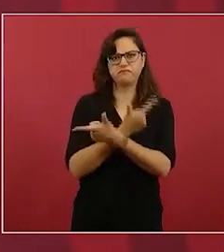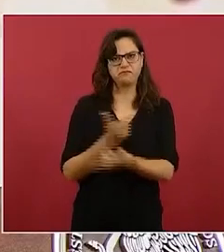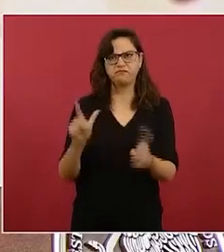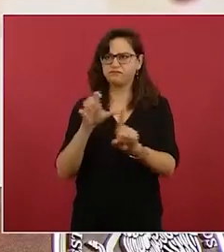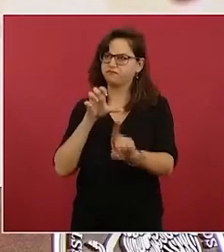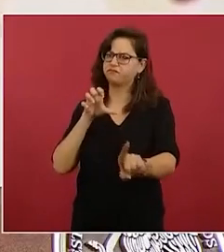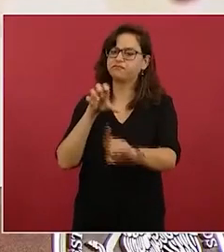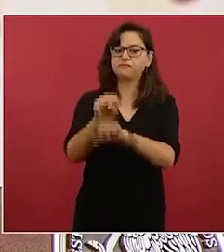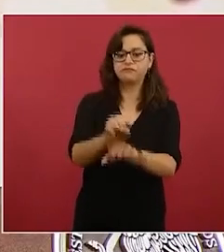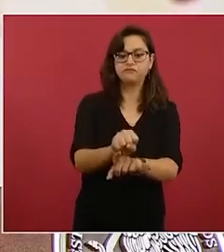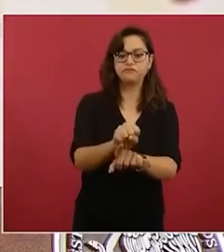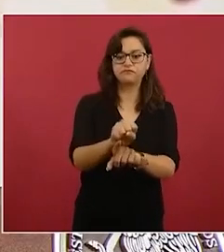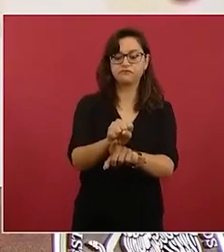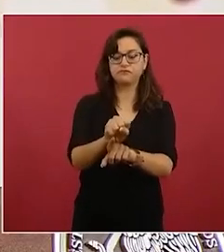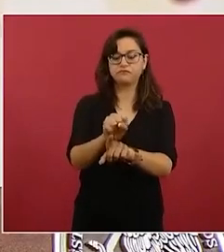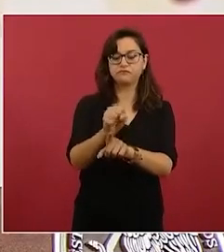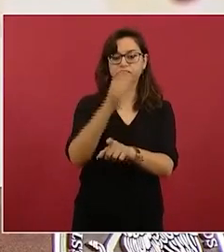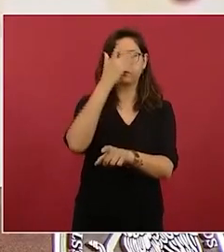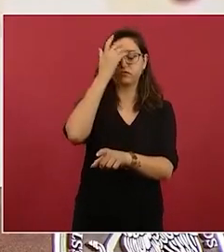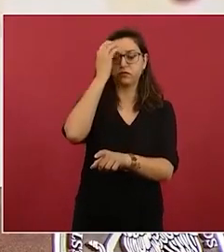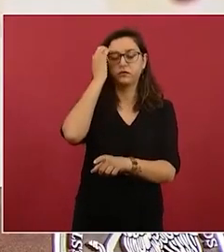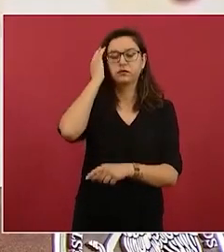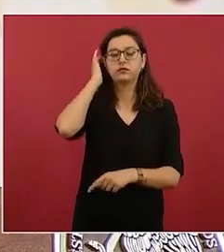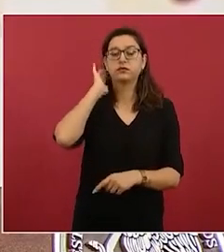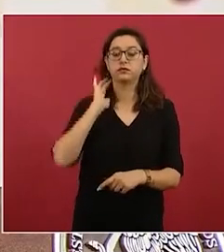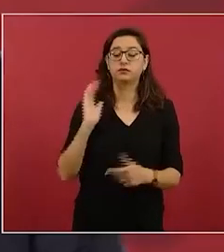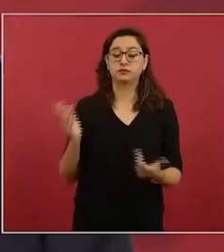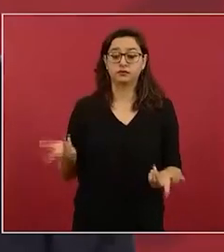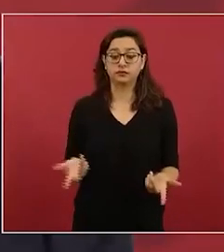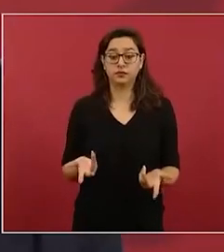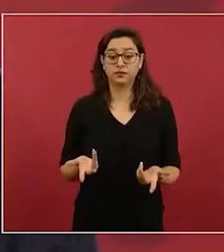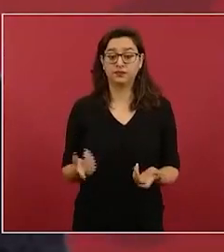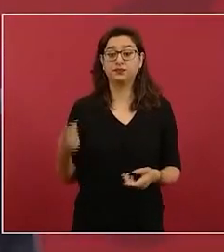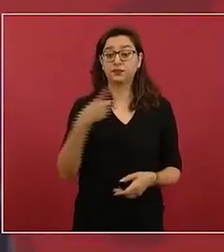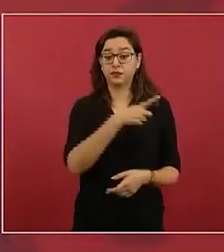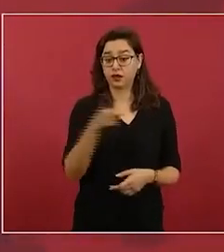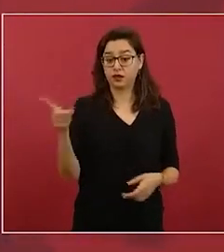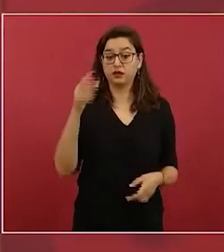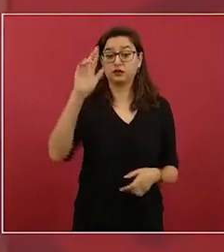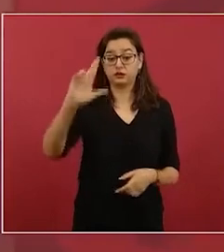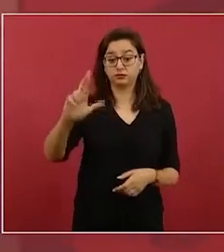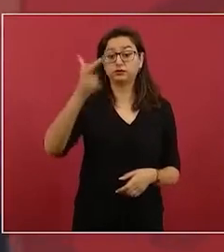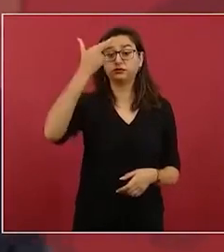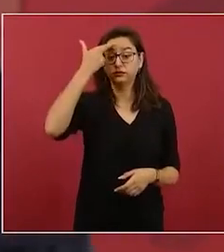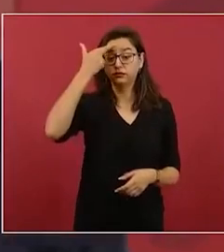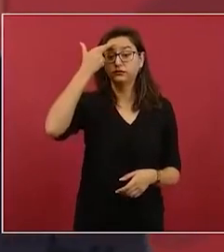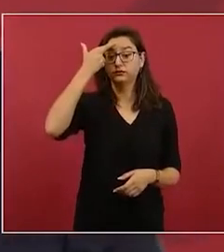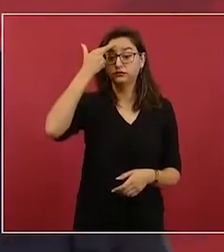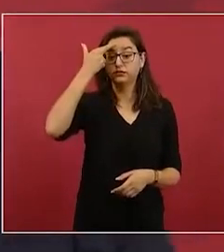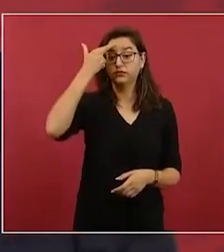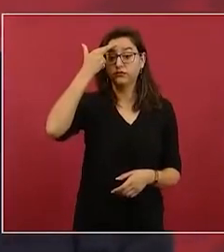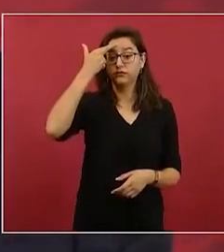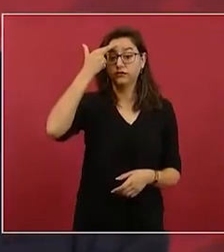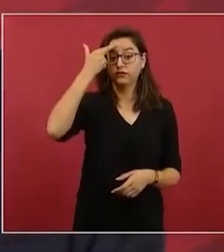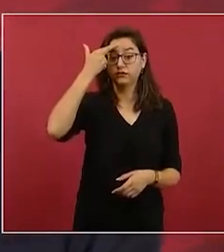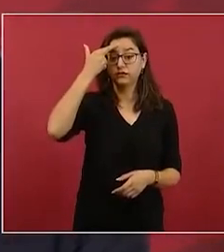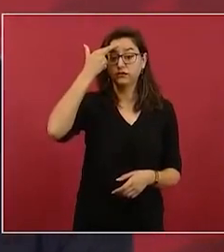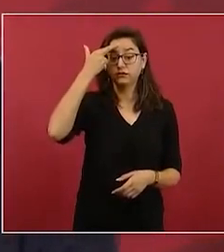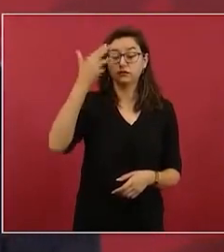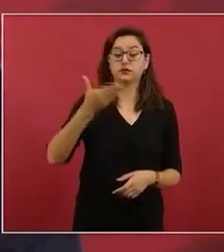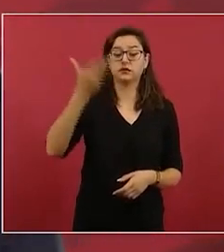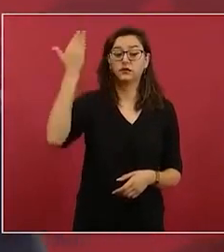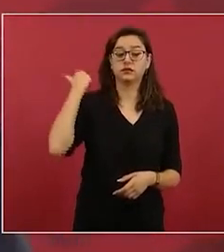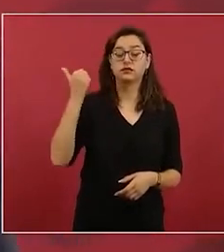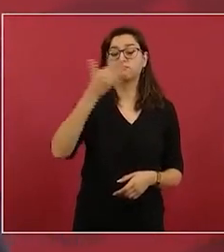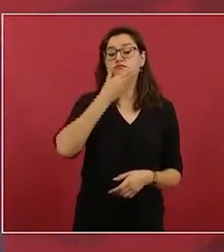que no olviden lo que comentó en una ocasión Jorge